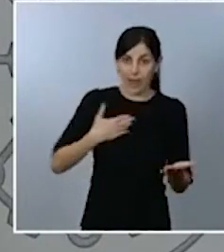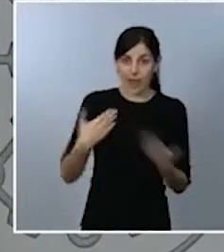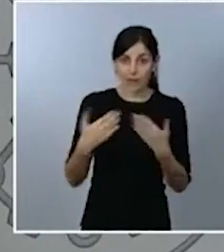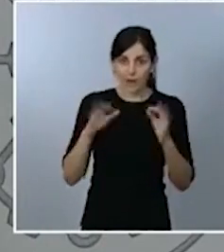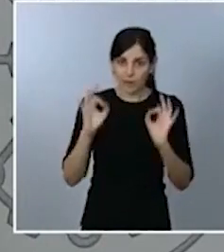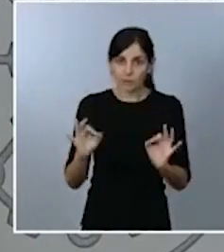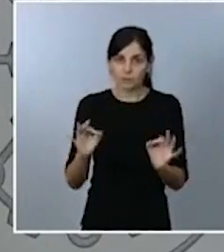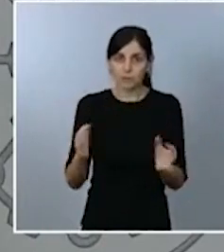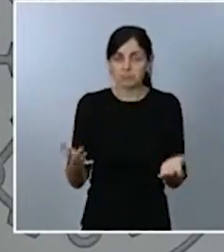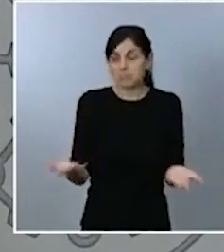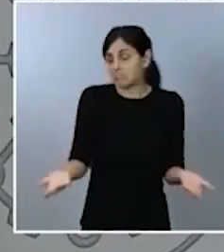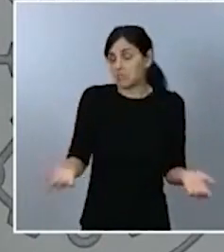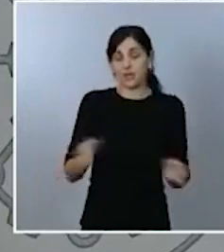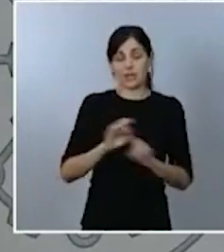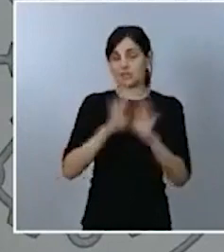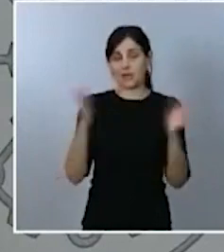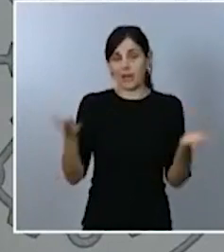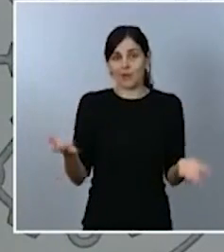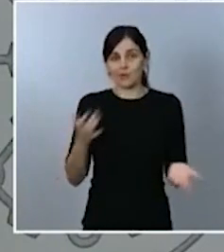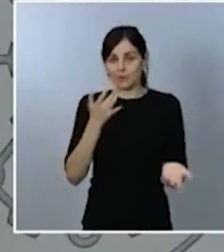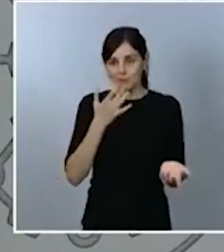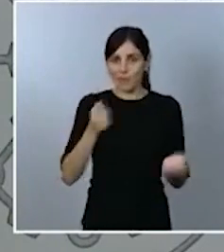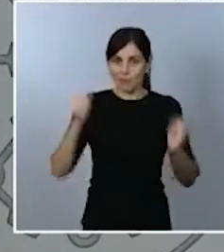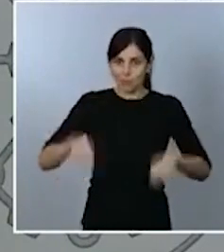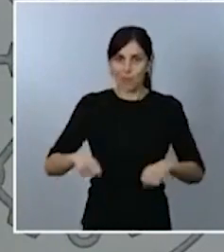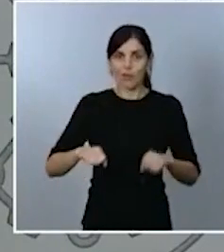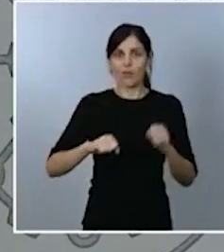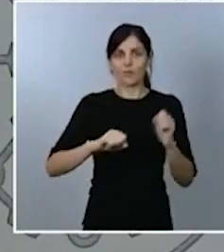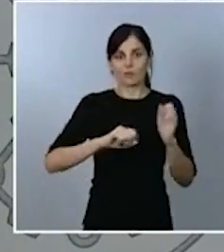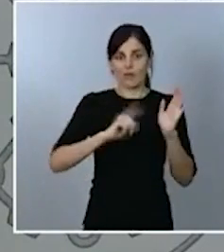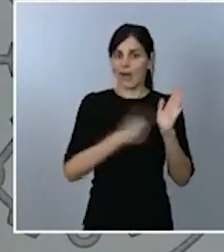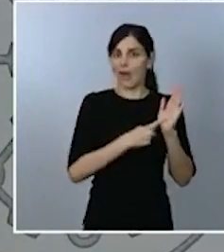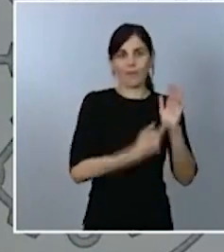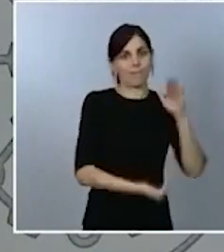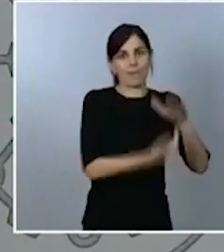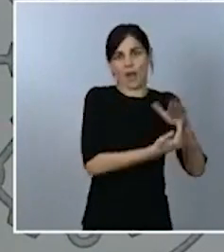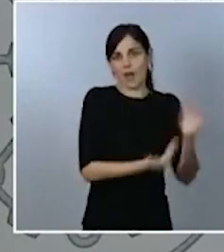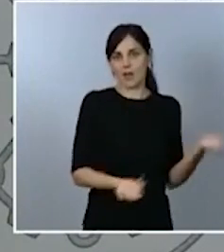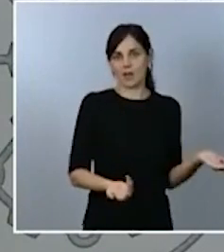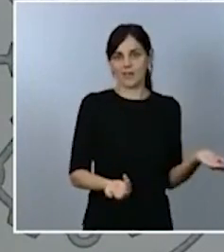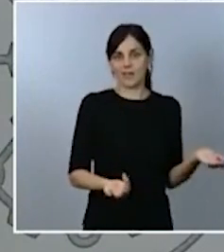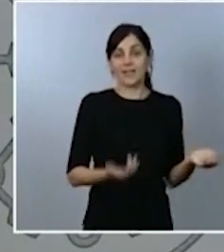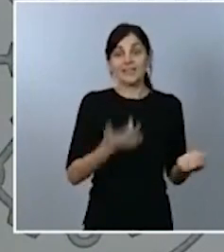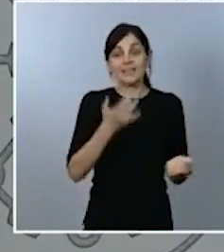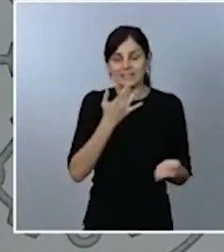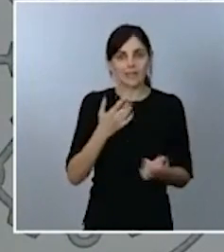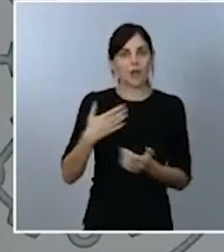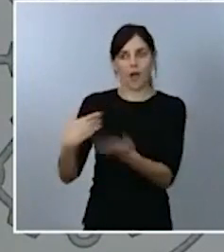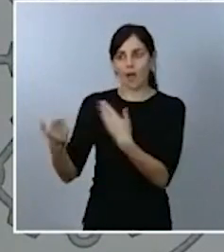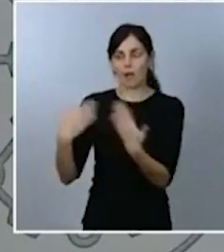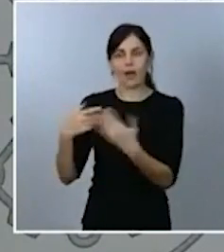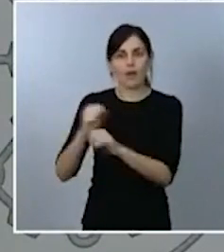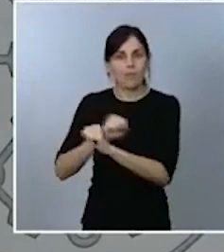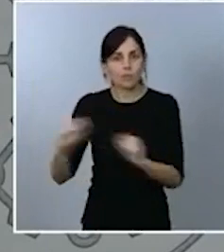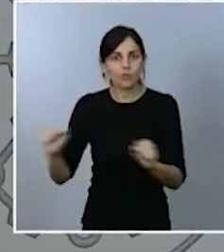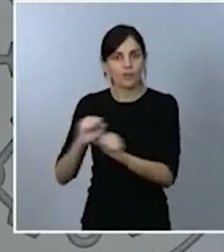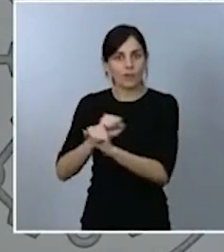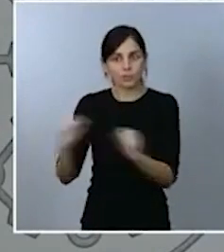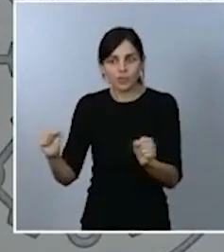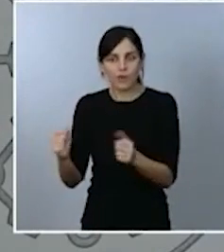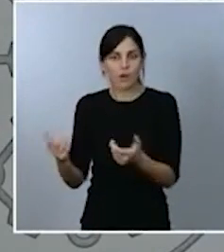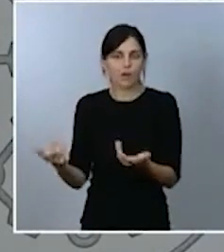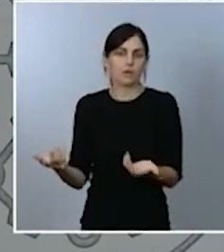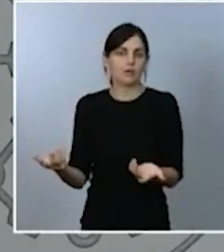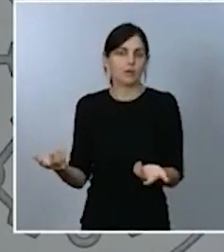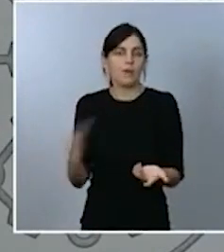evidentemente la ley quedaría parada si esa circunstancia no se ha producido es porque todavía el partido popular o ni